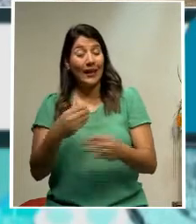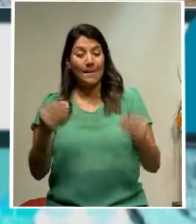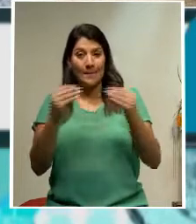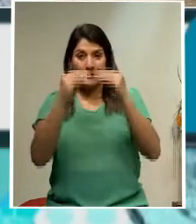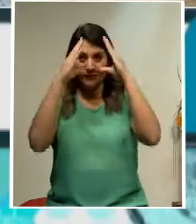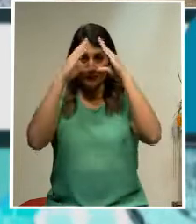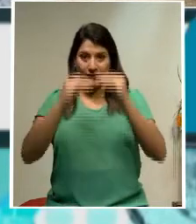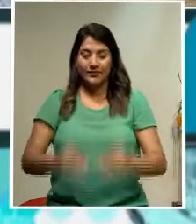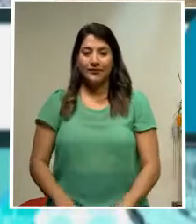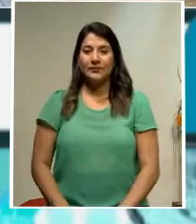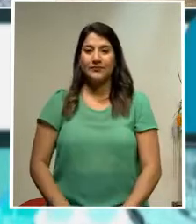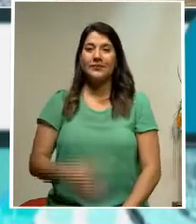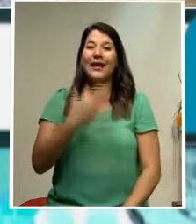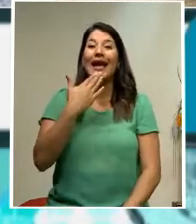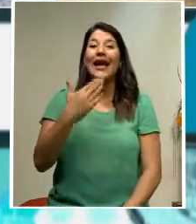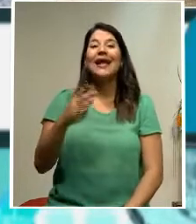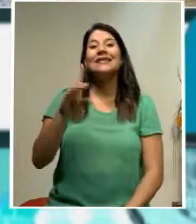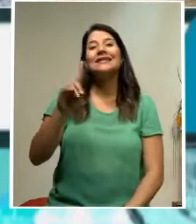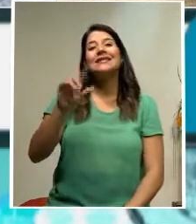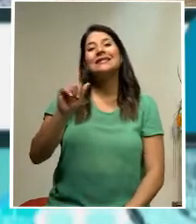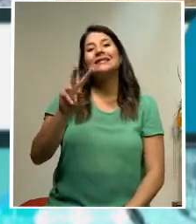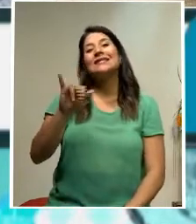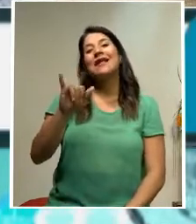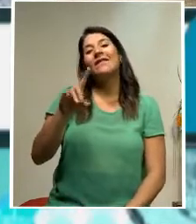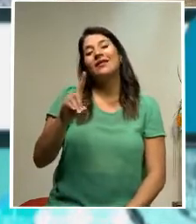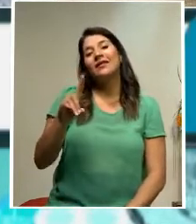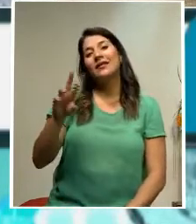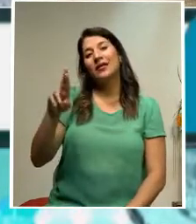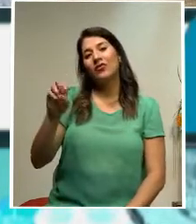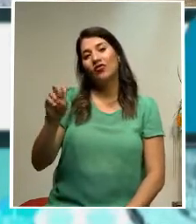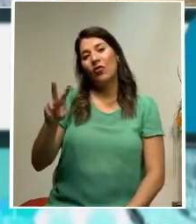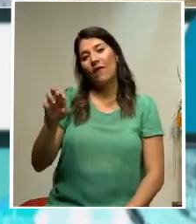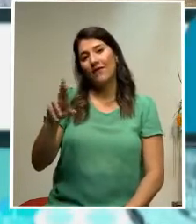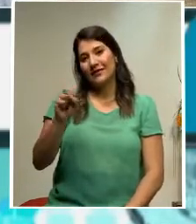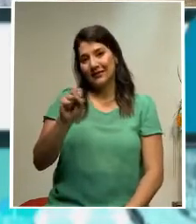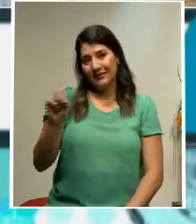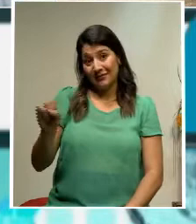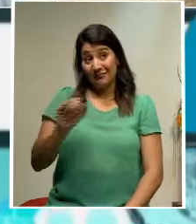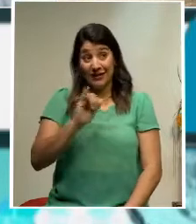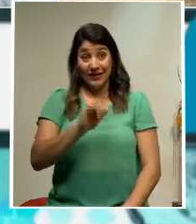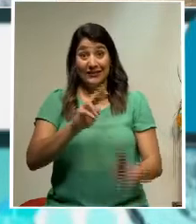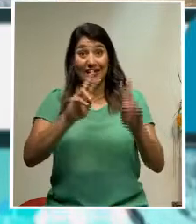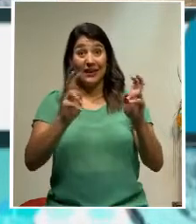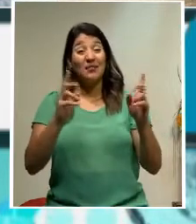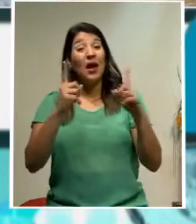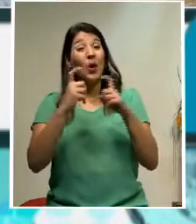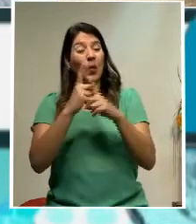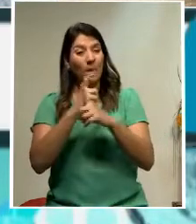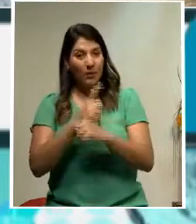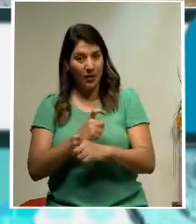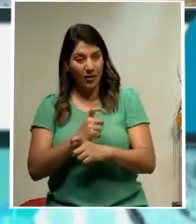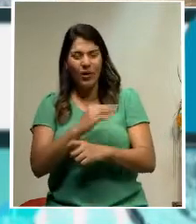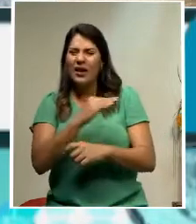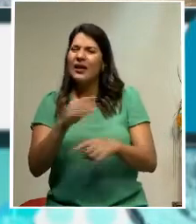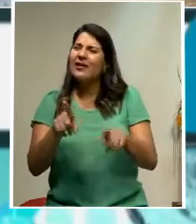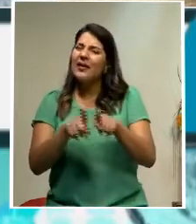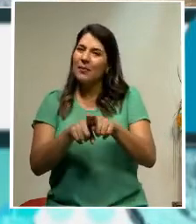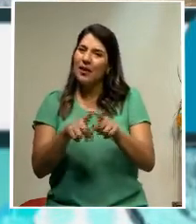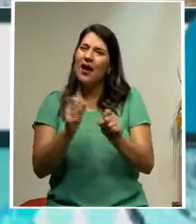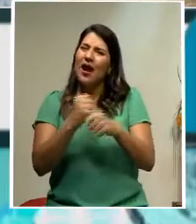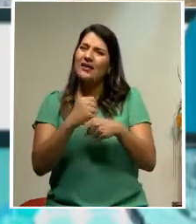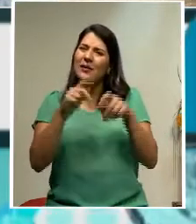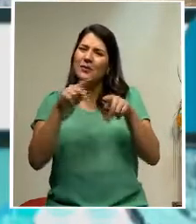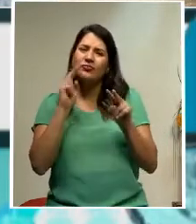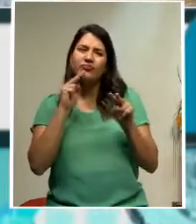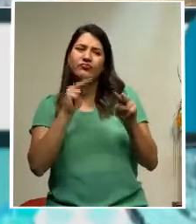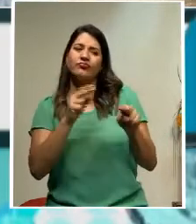muchísimo más. Gracias David Roberts y definitivamente un caso complejo que además indigna a las personas